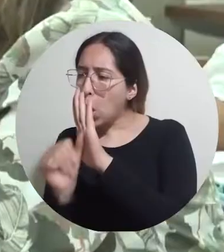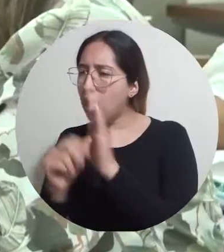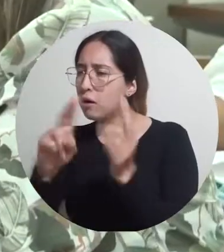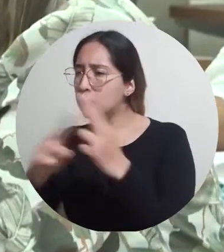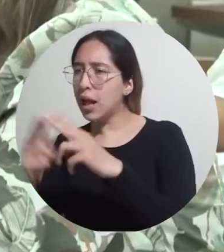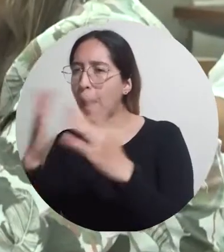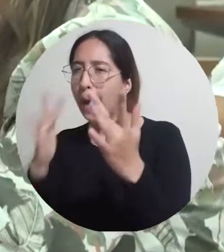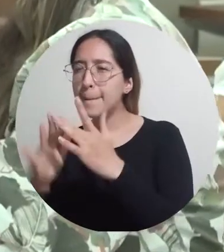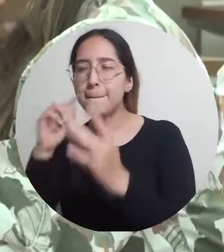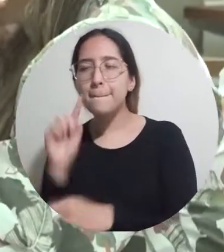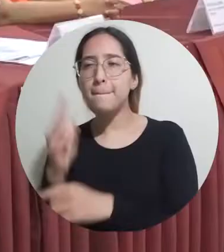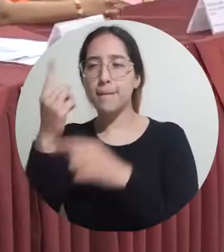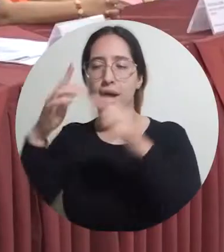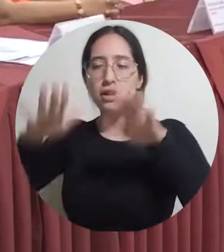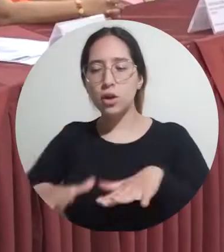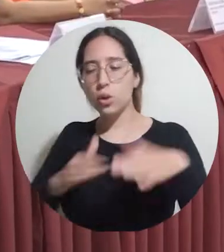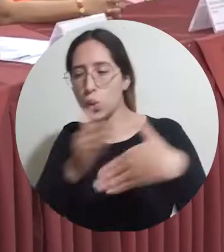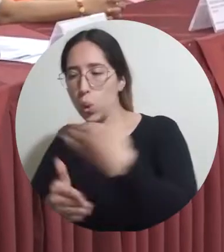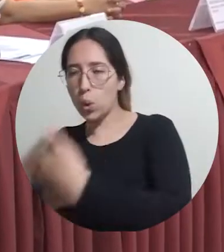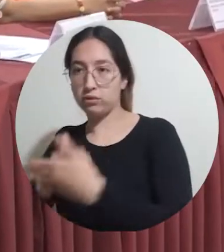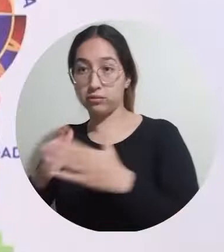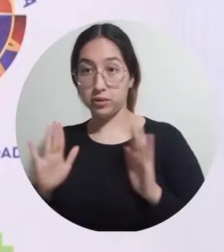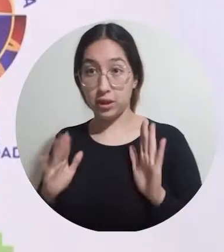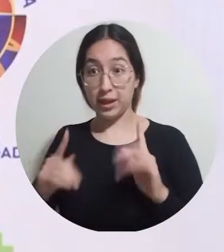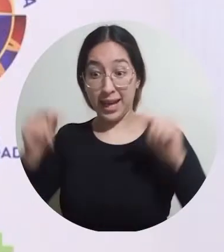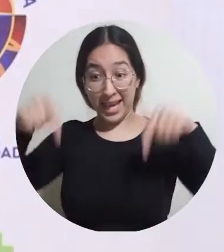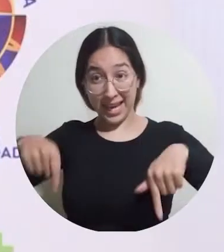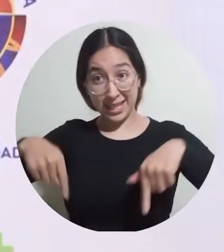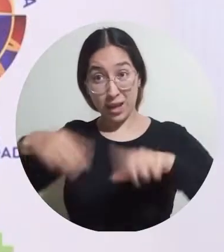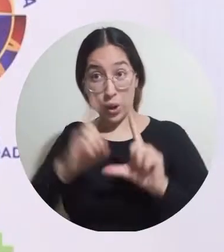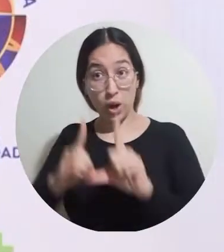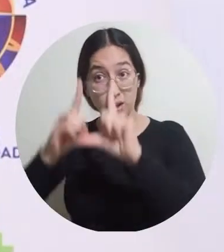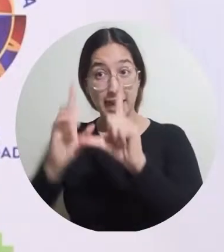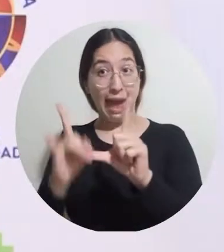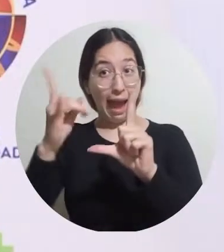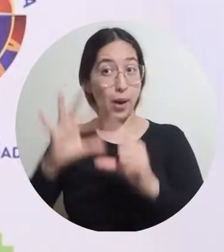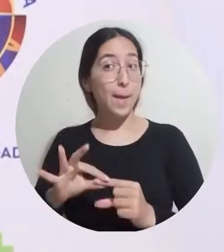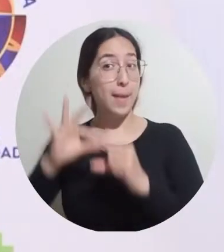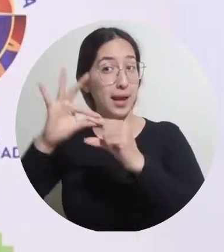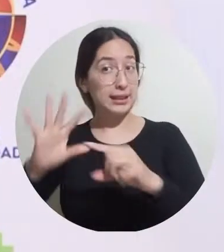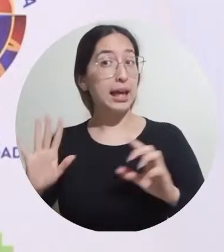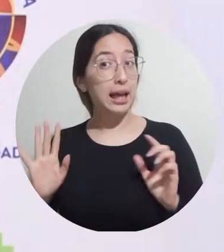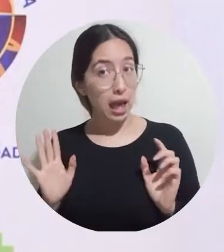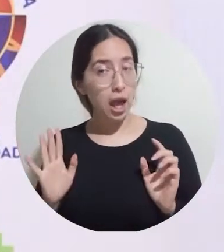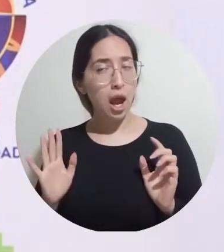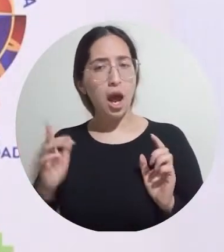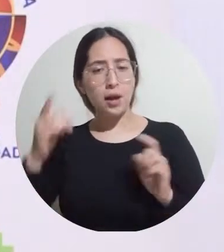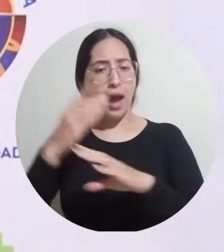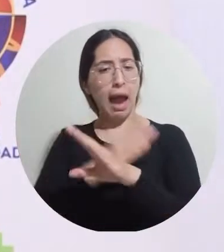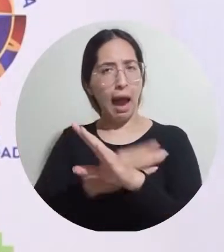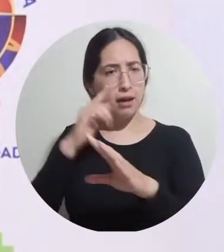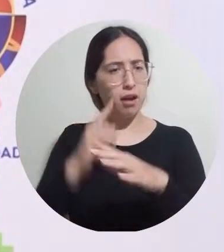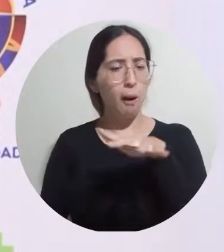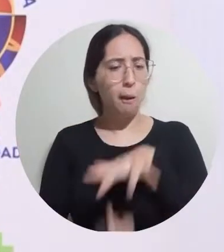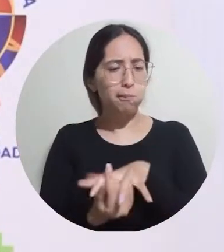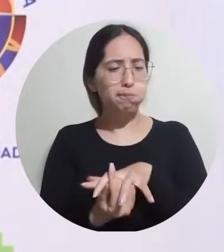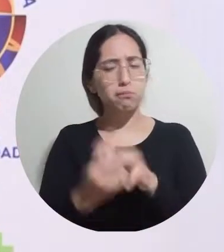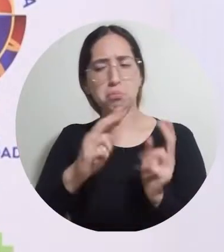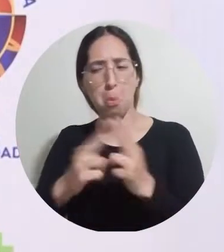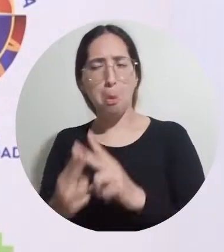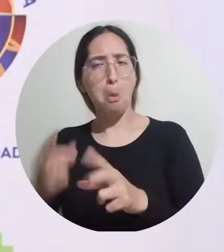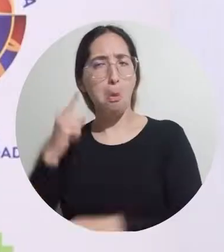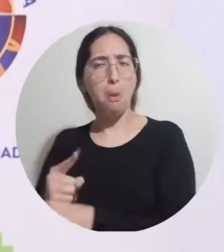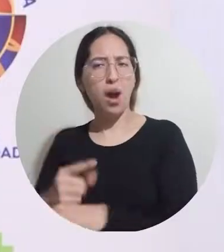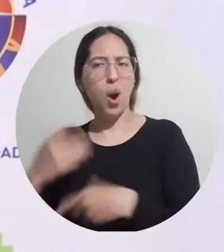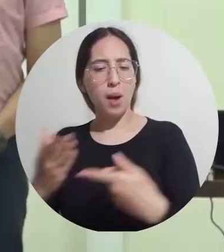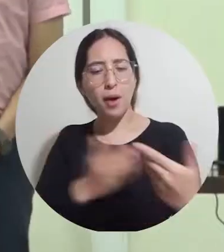académica establecida para la primera corte. Este doctorado tiene una singularidad, ha sido concebido bajo un concepto